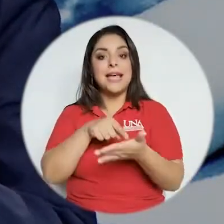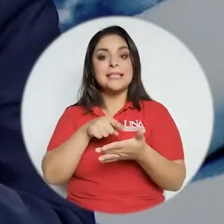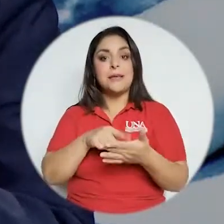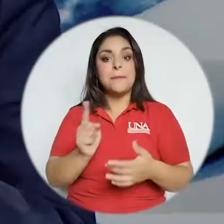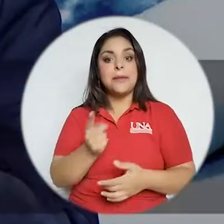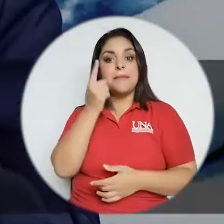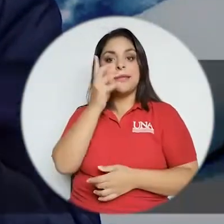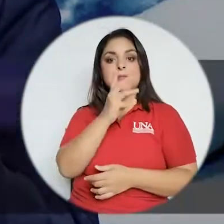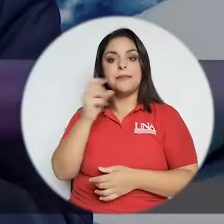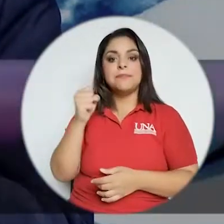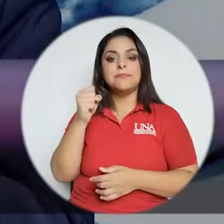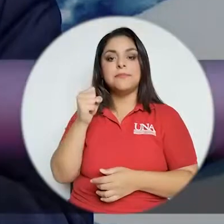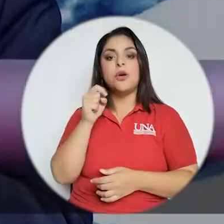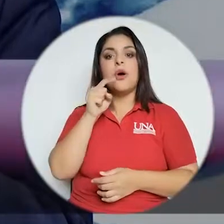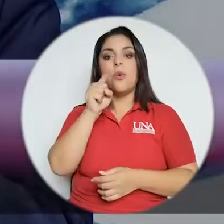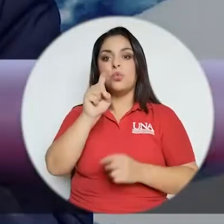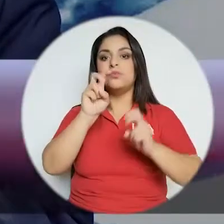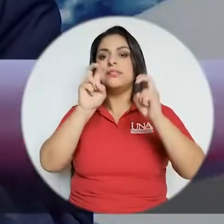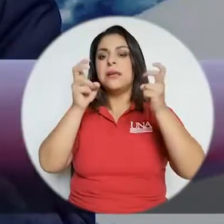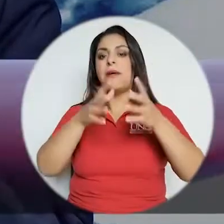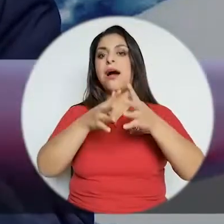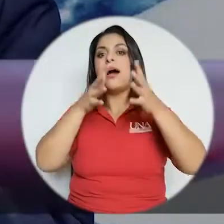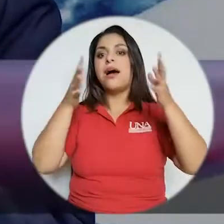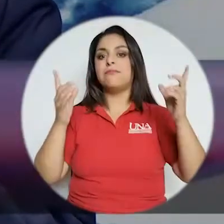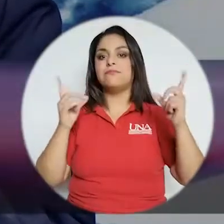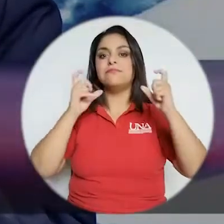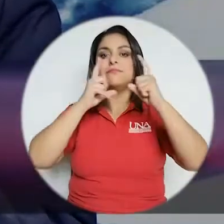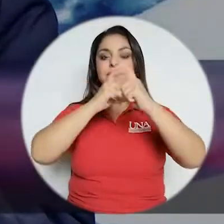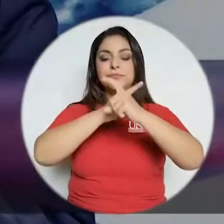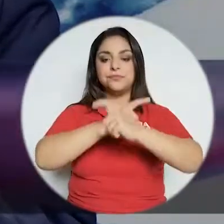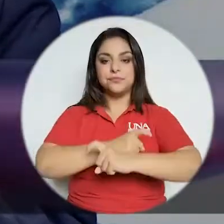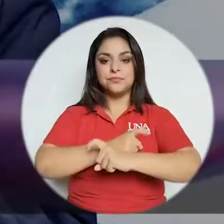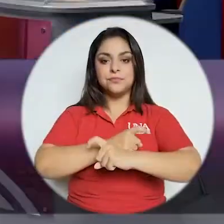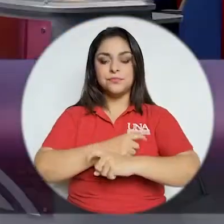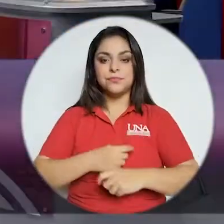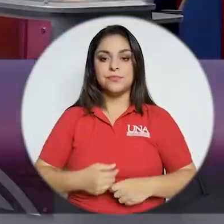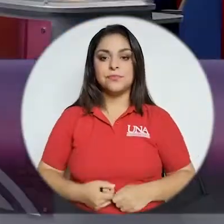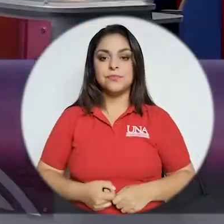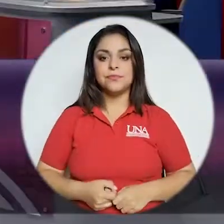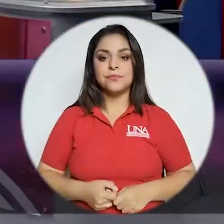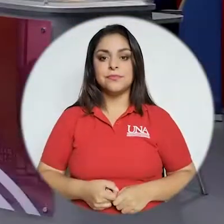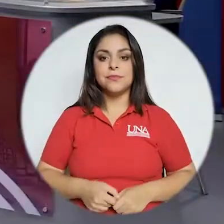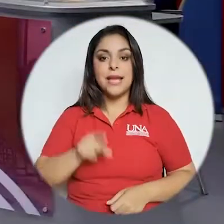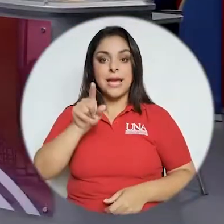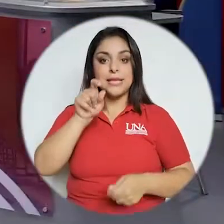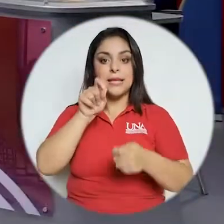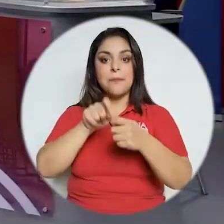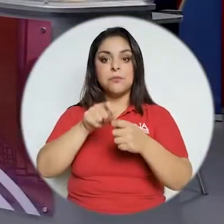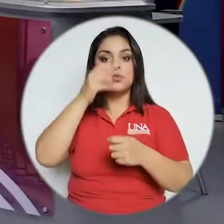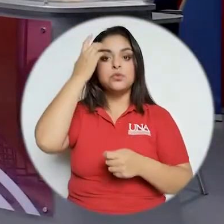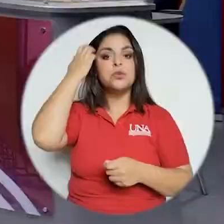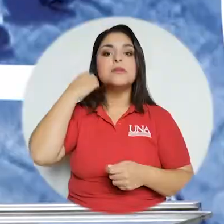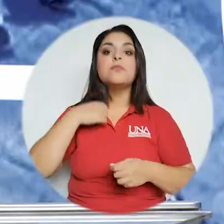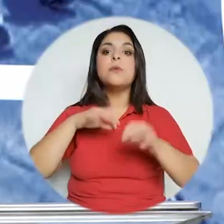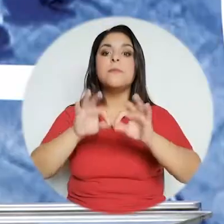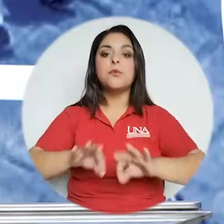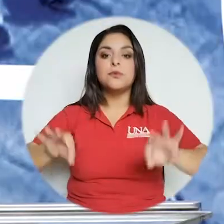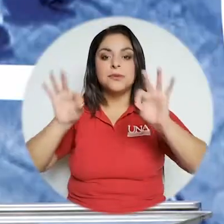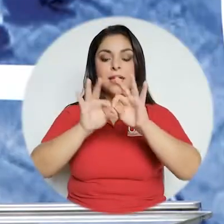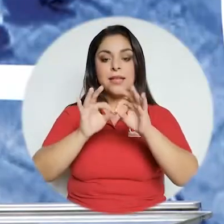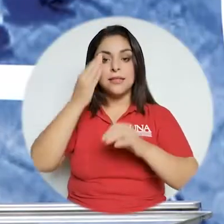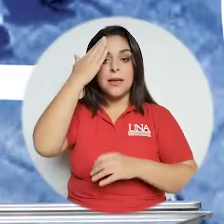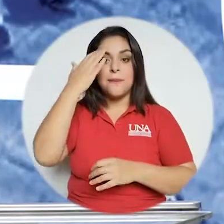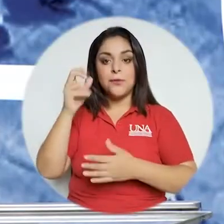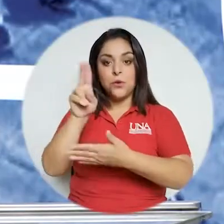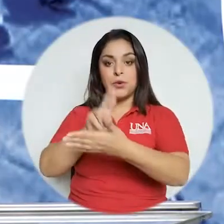resolver en ese primer semestre un tema de altísima complejidad ese punto es bien importante porque